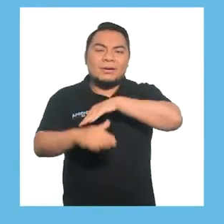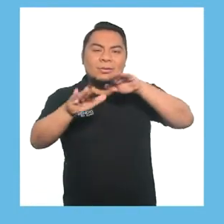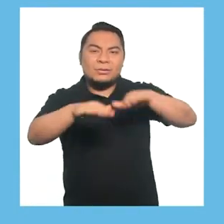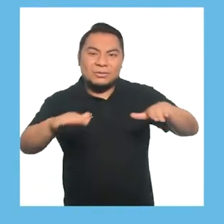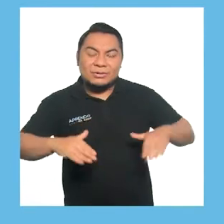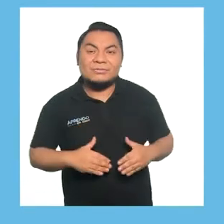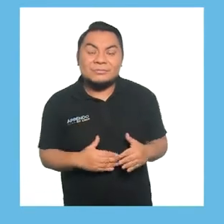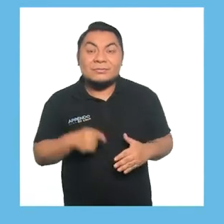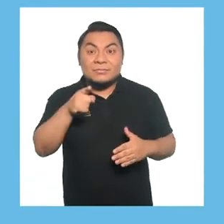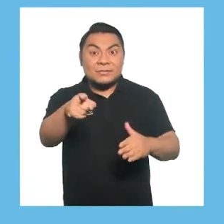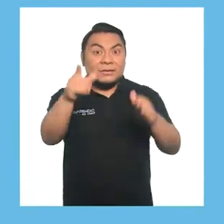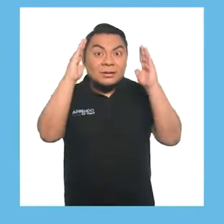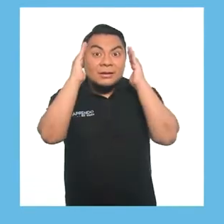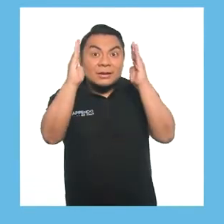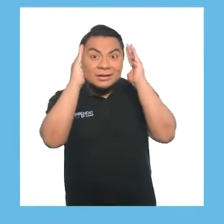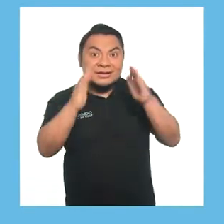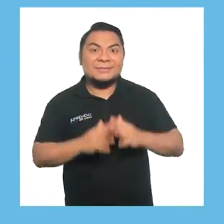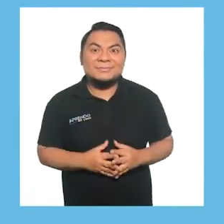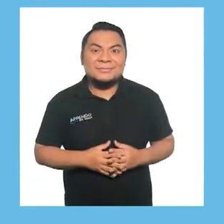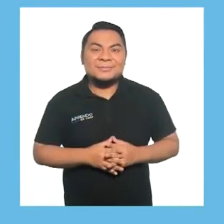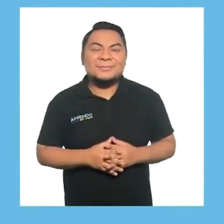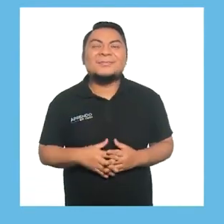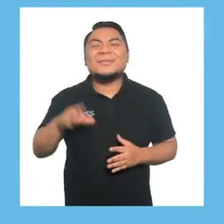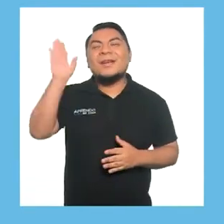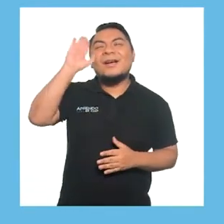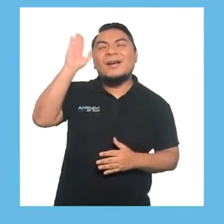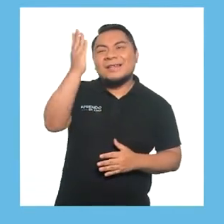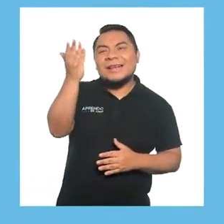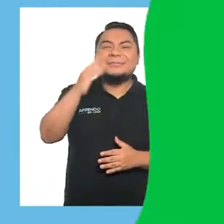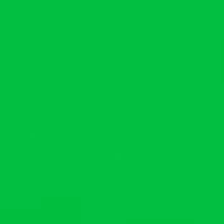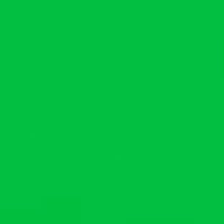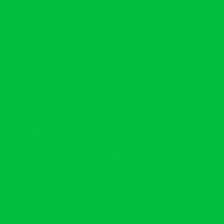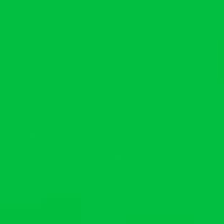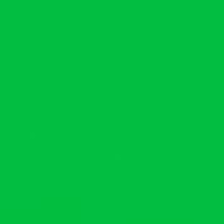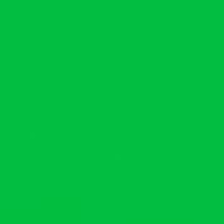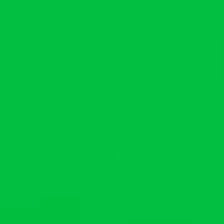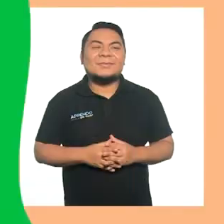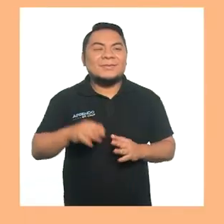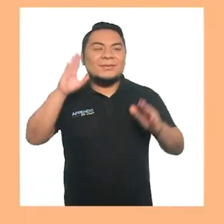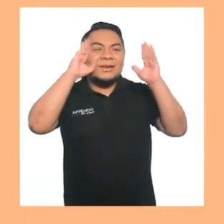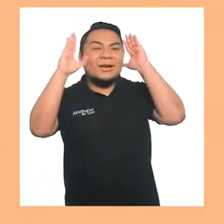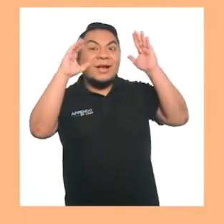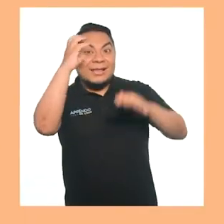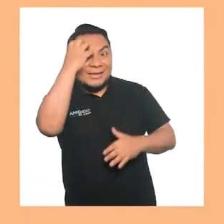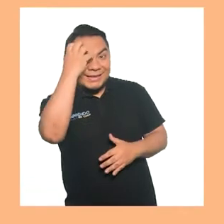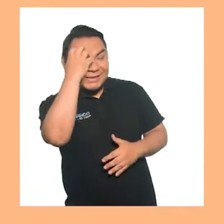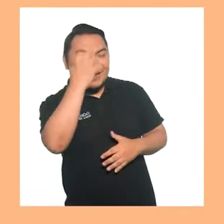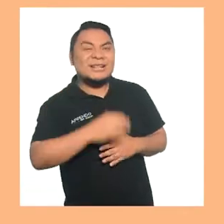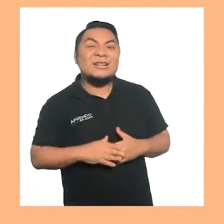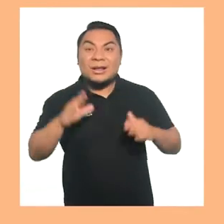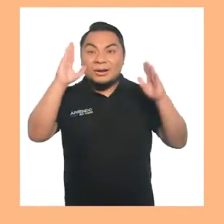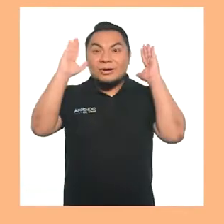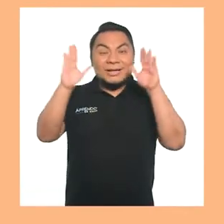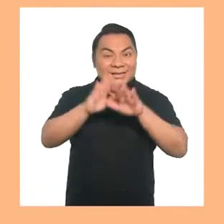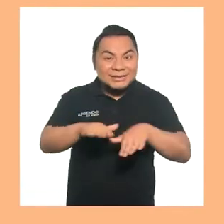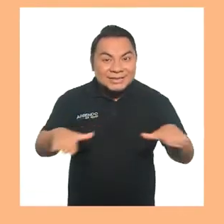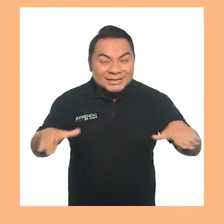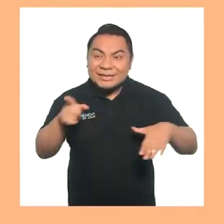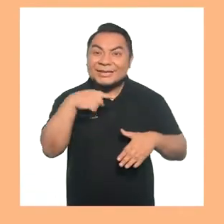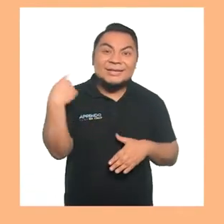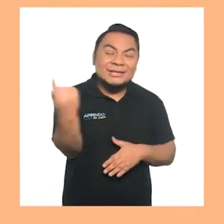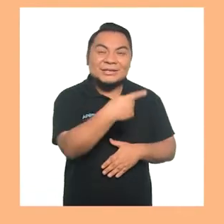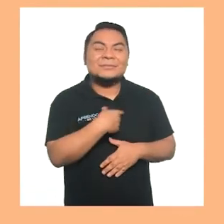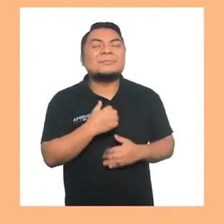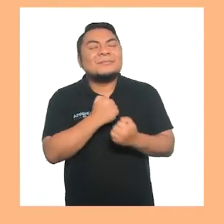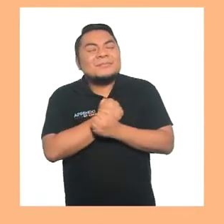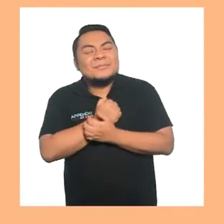discapacidad. Atentas y atentos. Hola, Suzette. Hola, Daniel. Hola, niñas